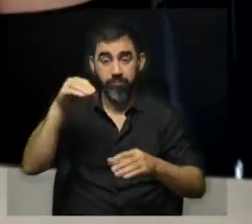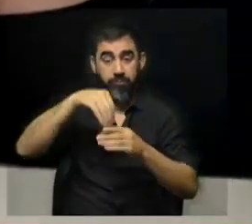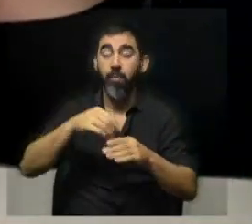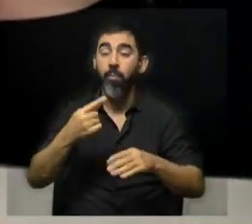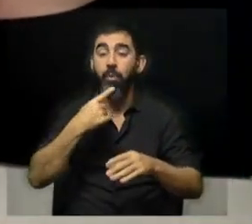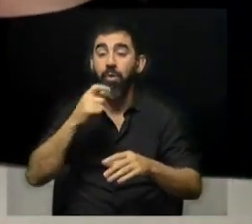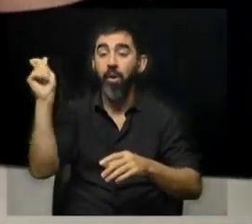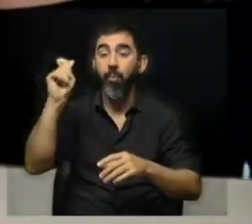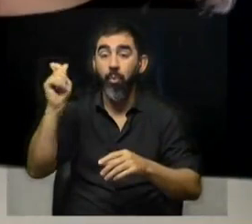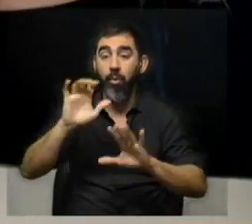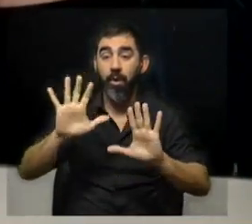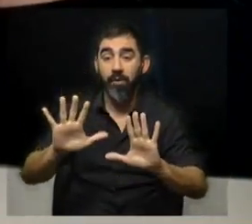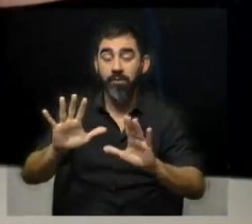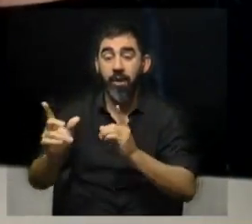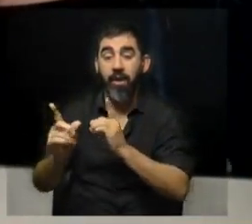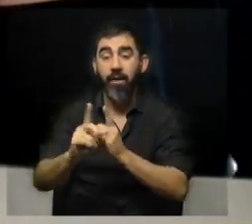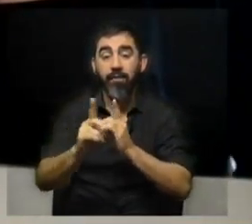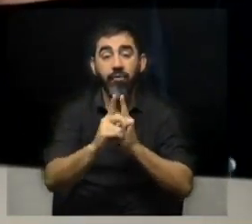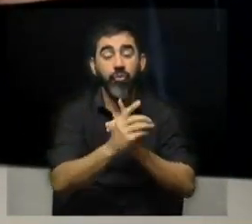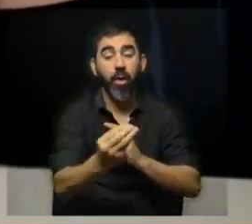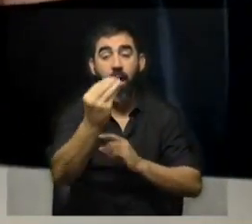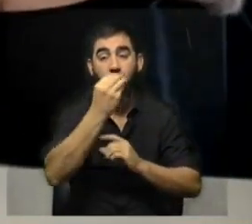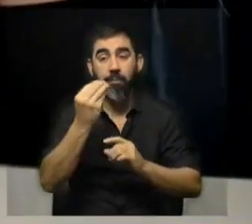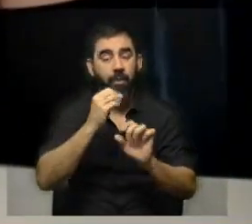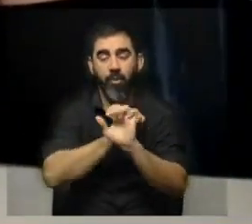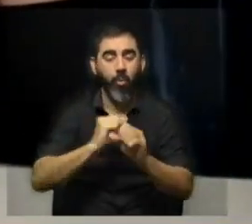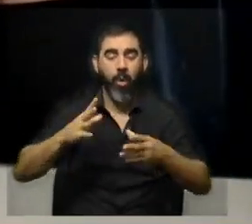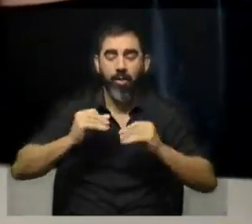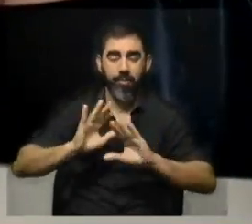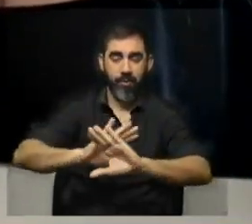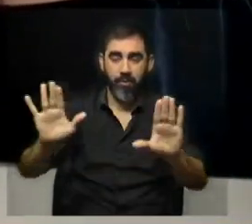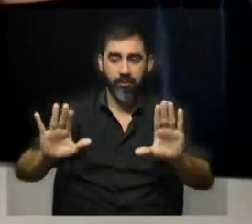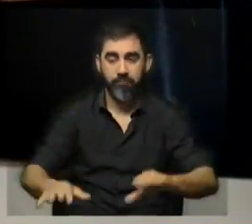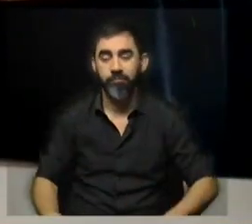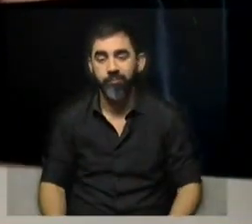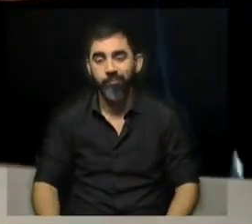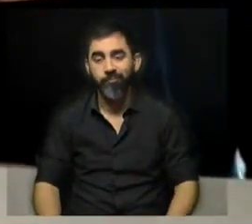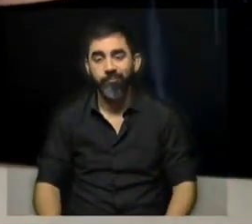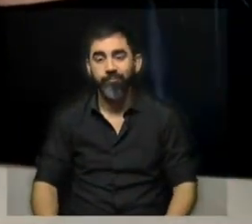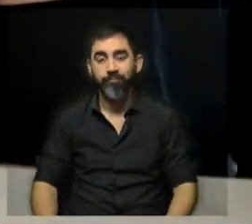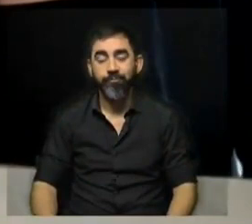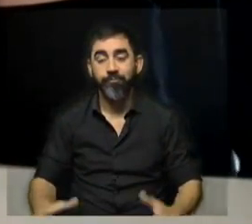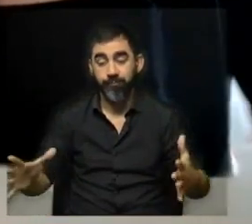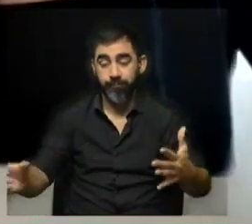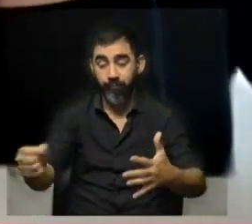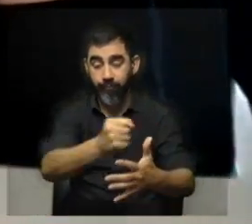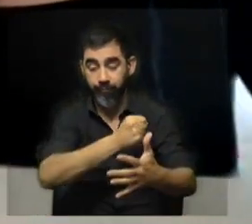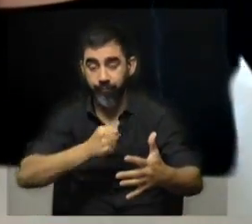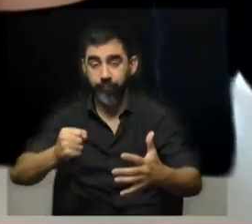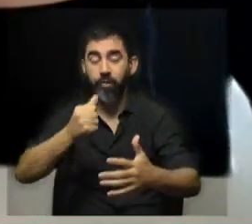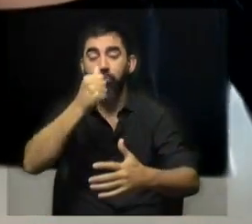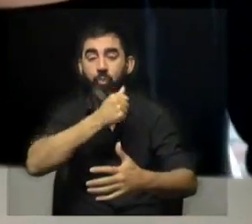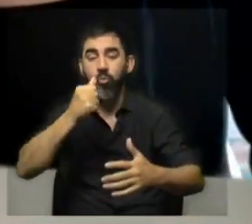política pública de atención alimentaria y no nos podemos permitir como Estado que las ollas populares sean la